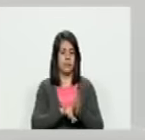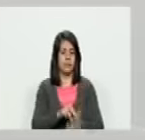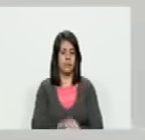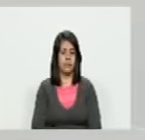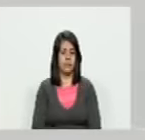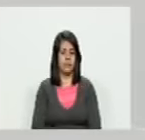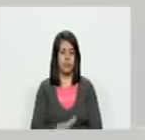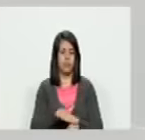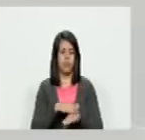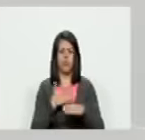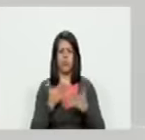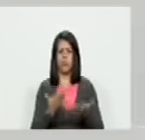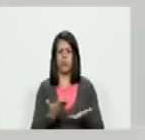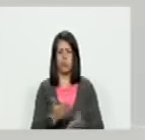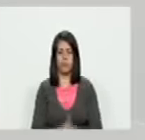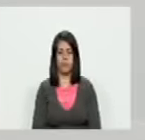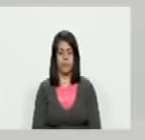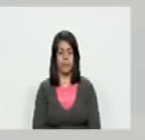¿por qué?